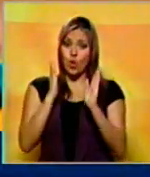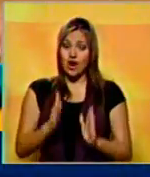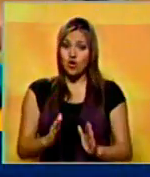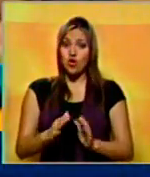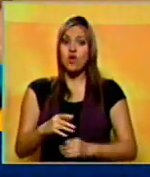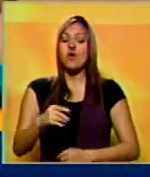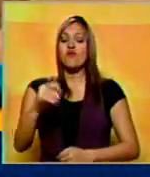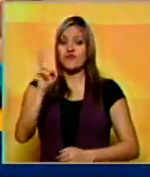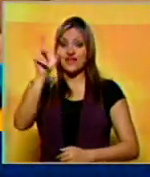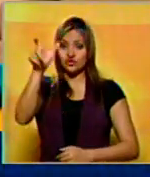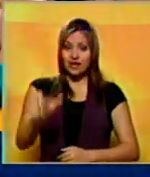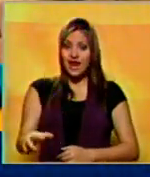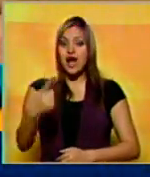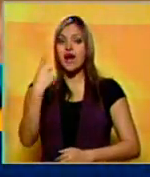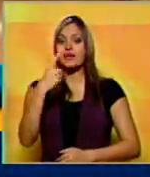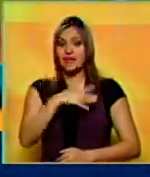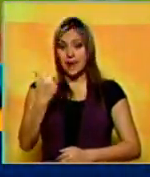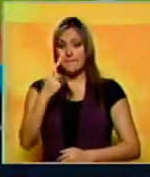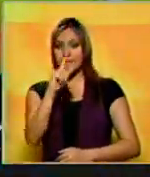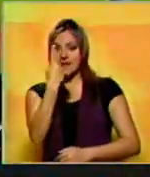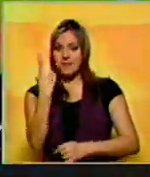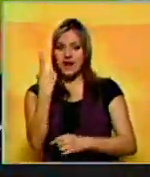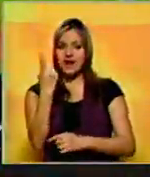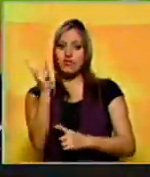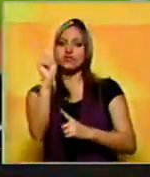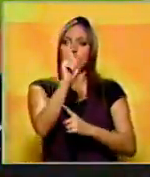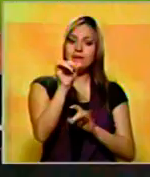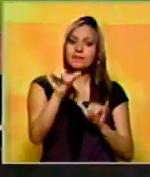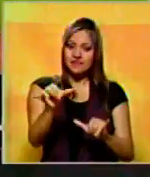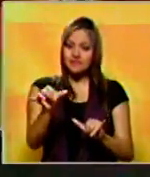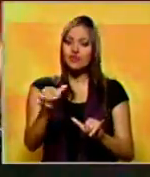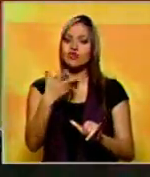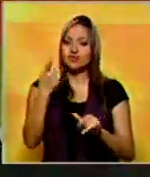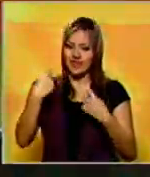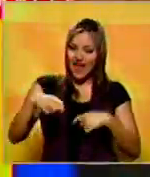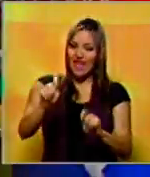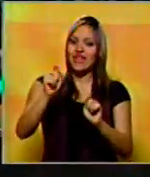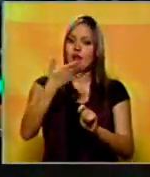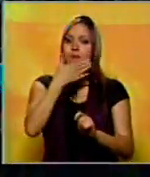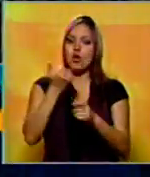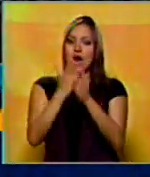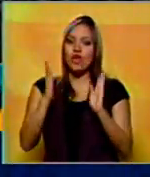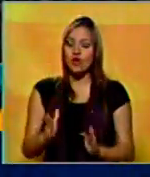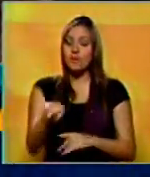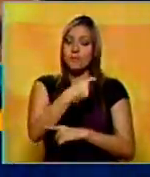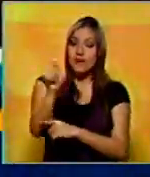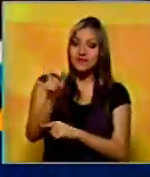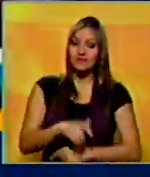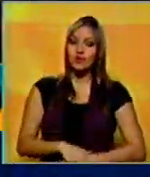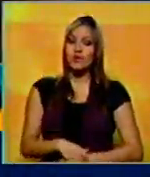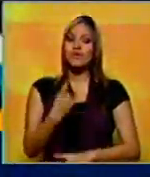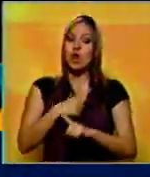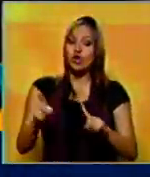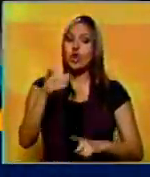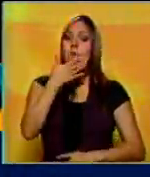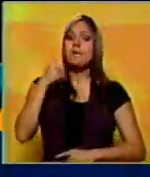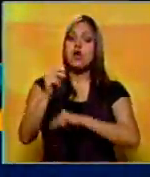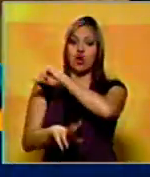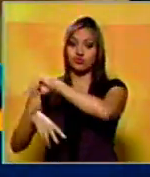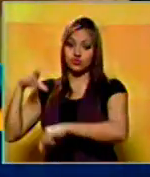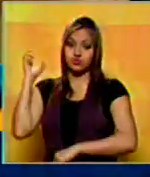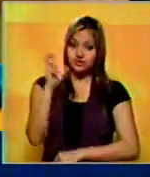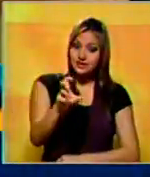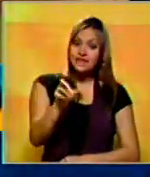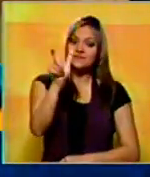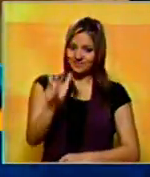venezolano, consiguió un voto para el primer lugar en esta lucha por el Seijón. En el viejo circuito, el reconocimiento al mejor lanzador recayó